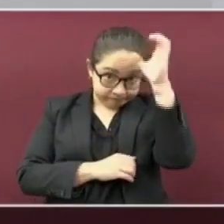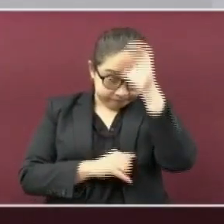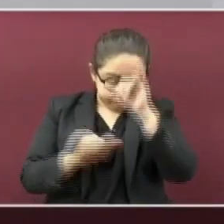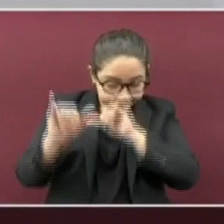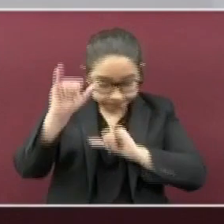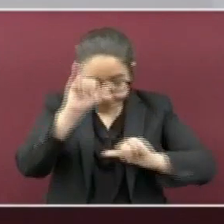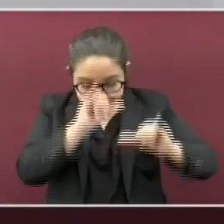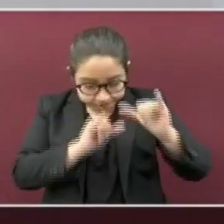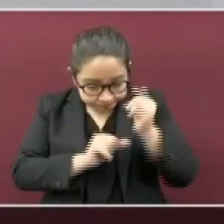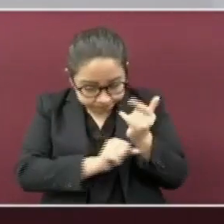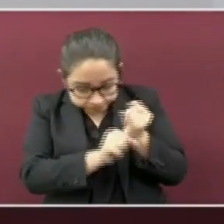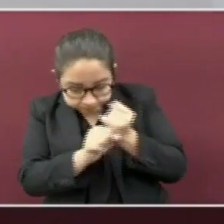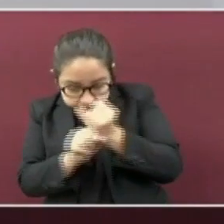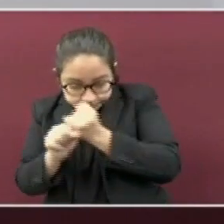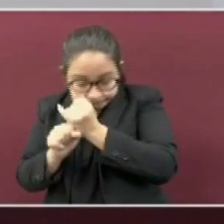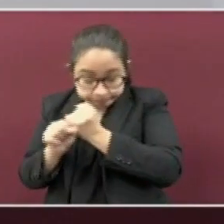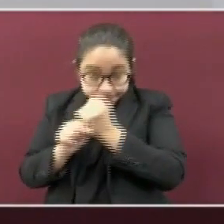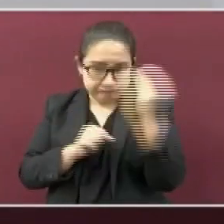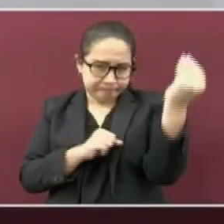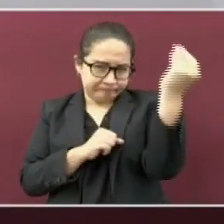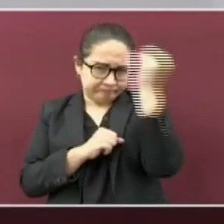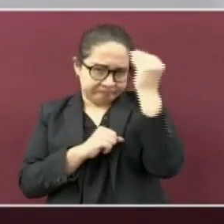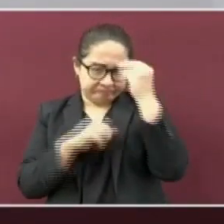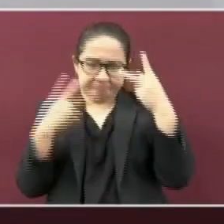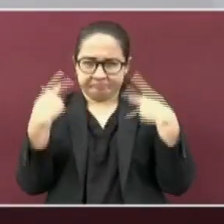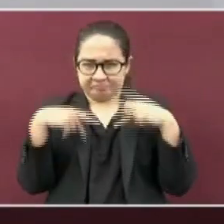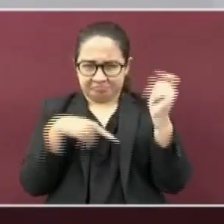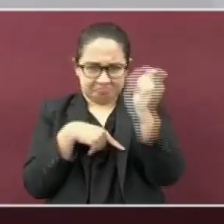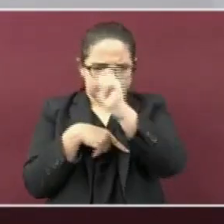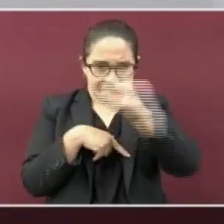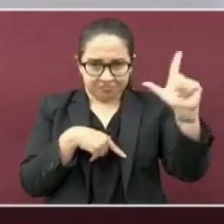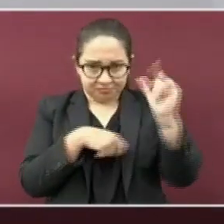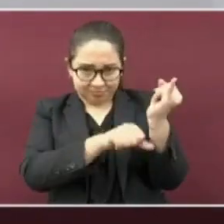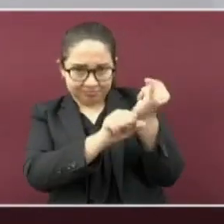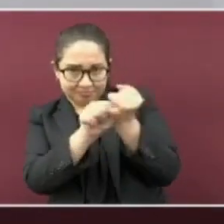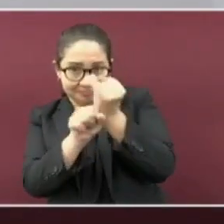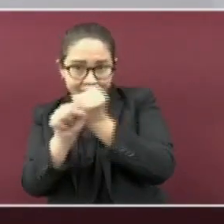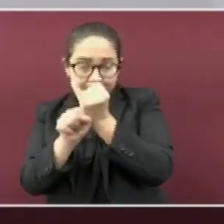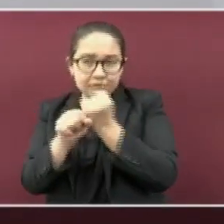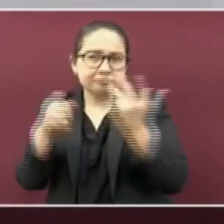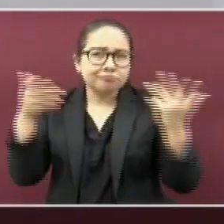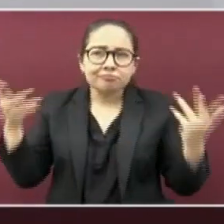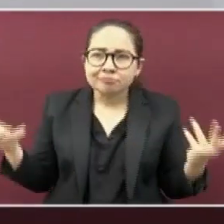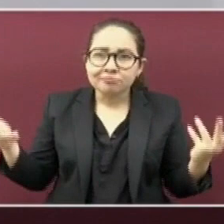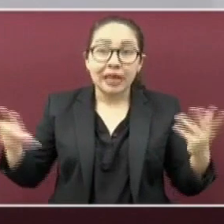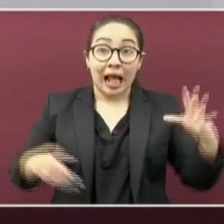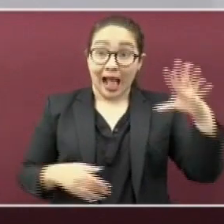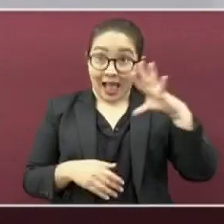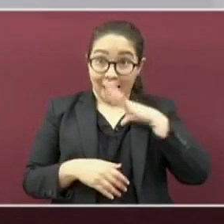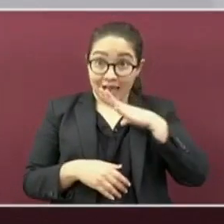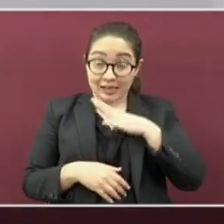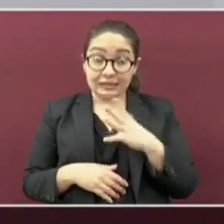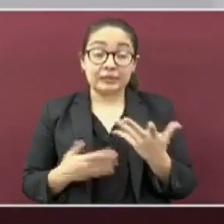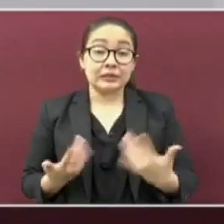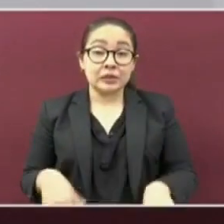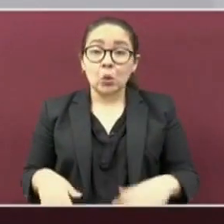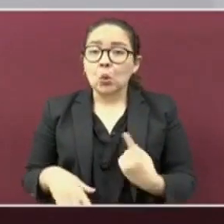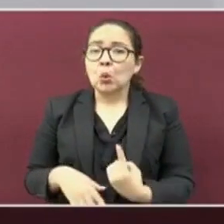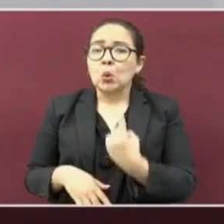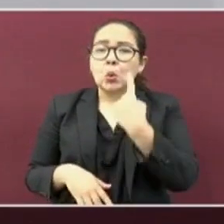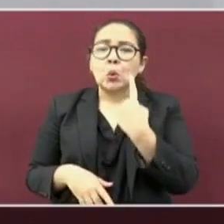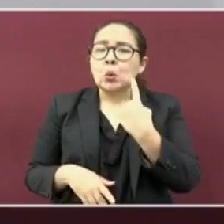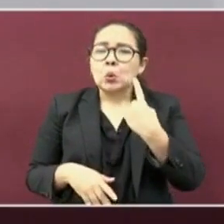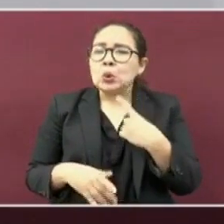el momento, por expertos en la investigación, se trata de una variante que se